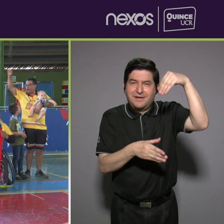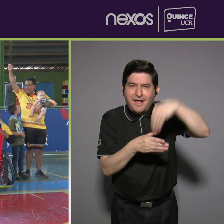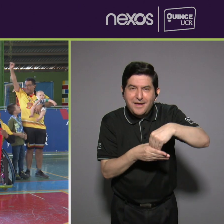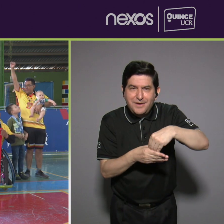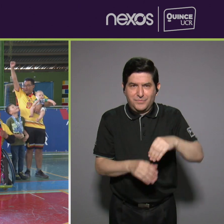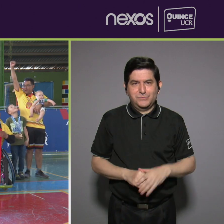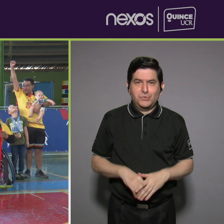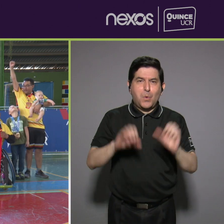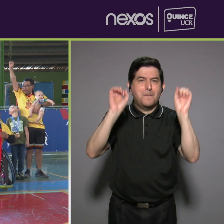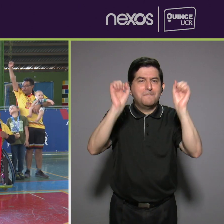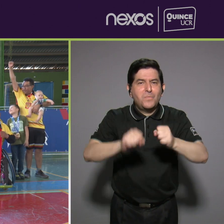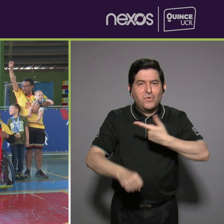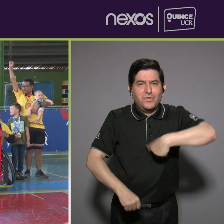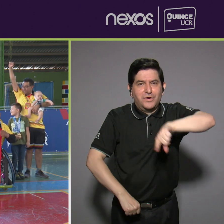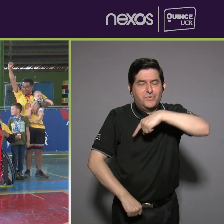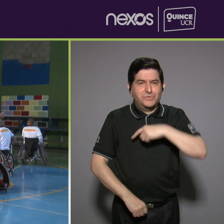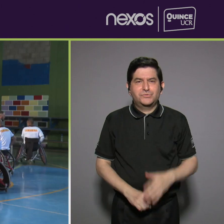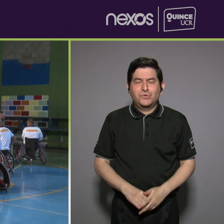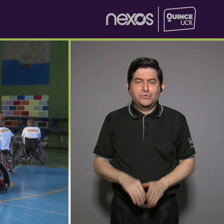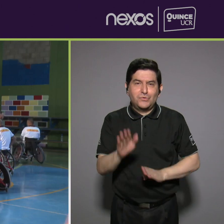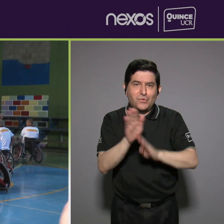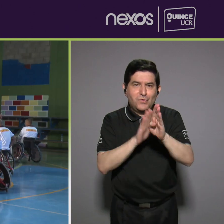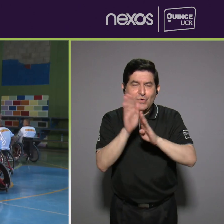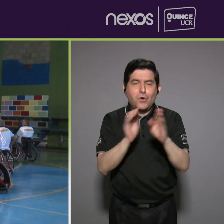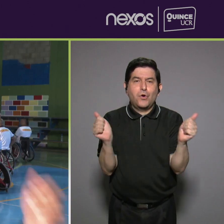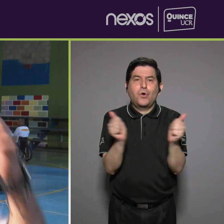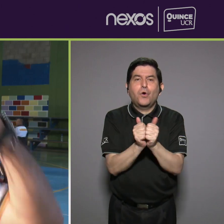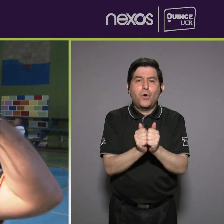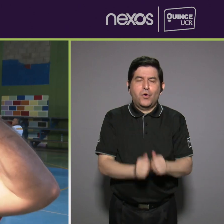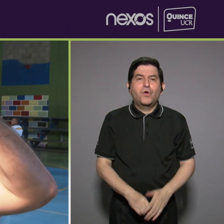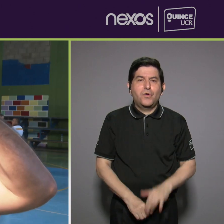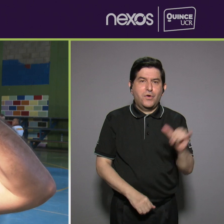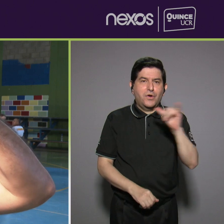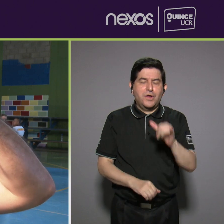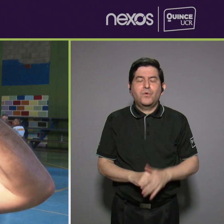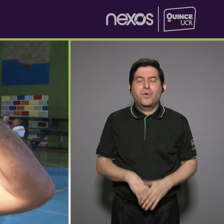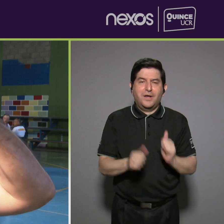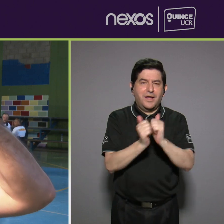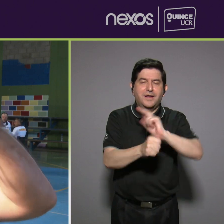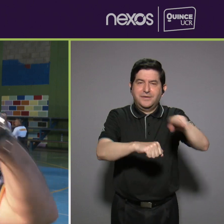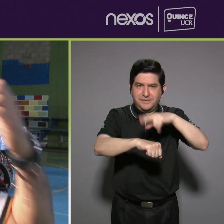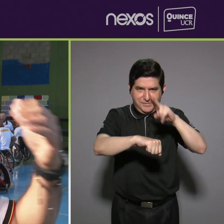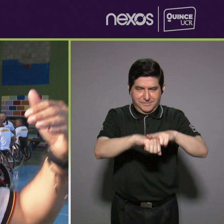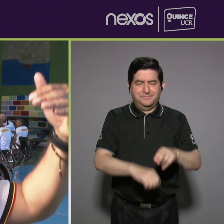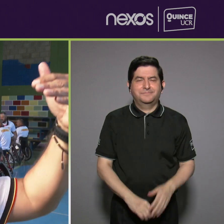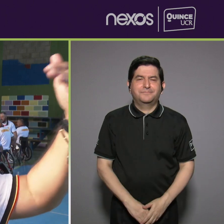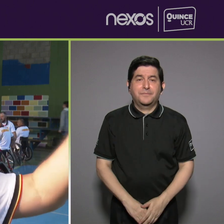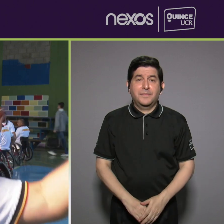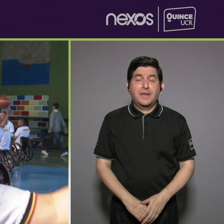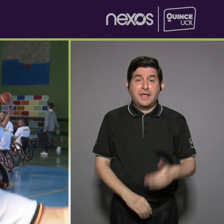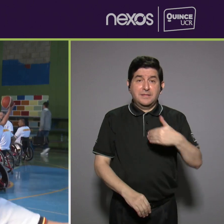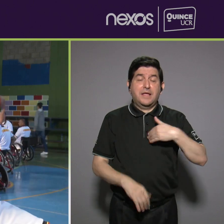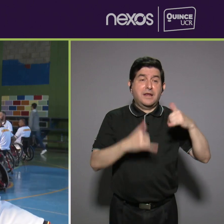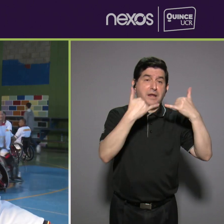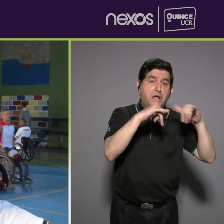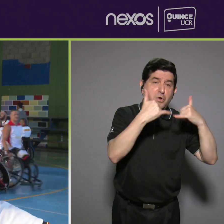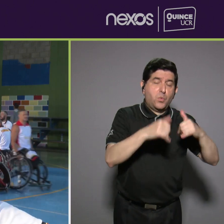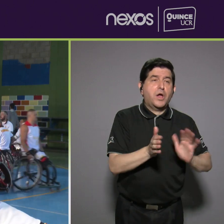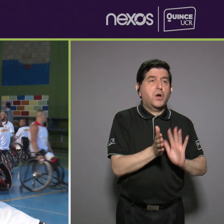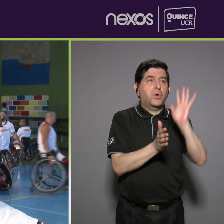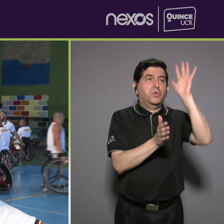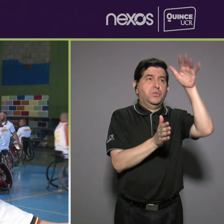que pudiéramos que pudiéramos habernos desarrollado con las mismas disciplinas convencionales que hubiera habido un partido de